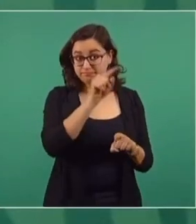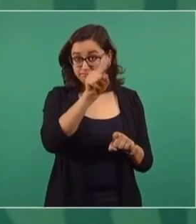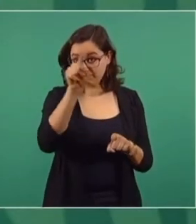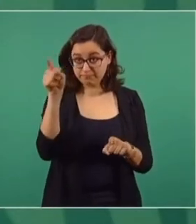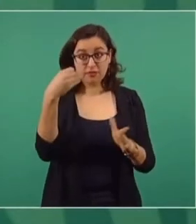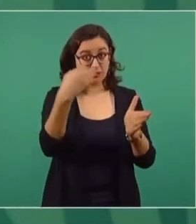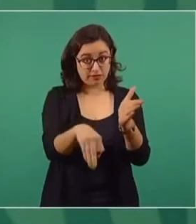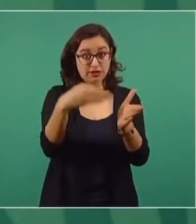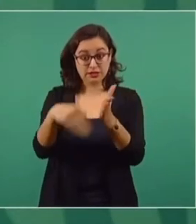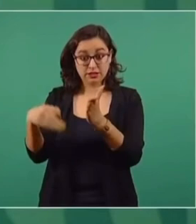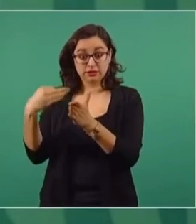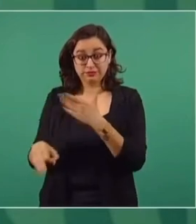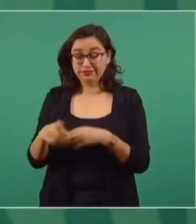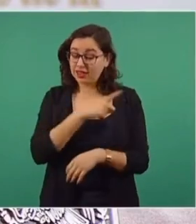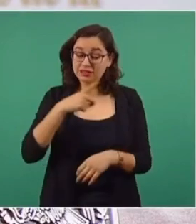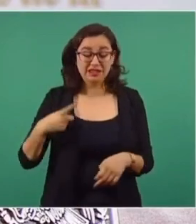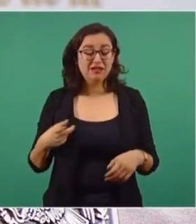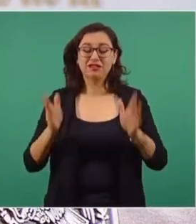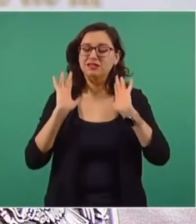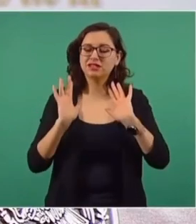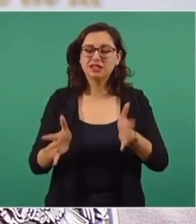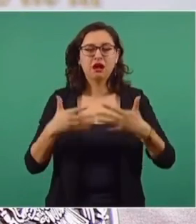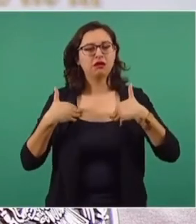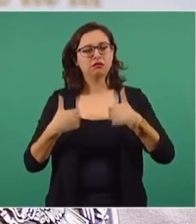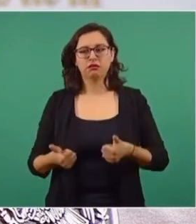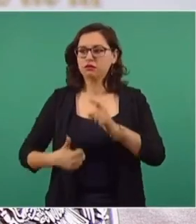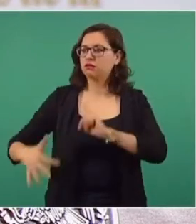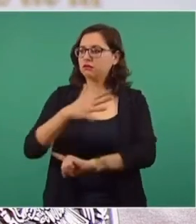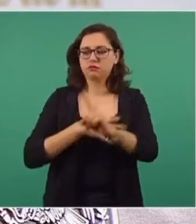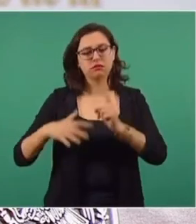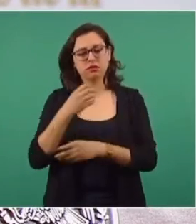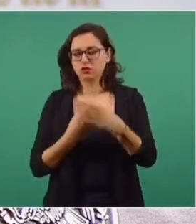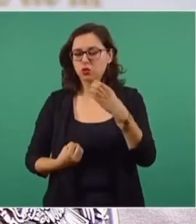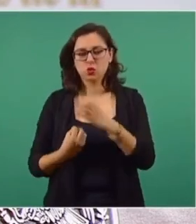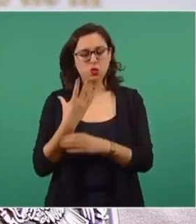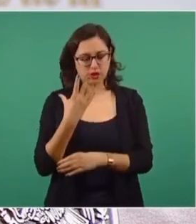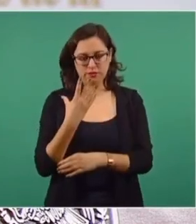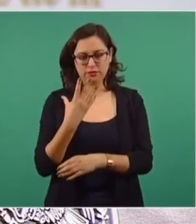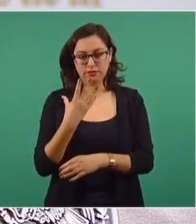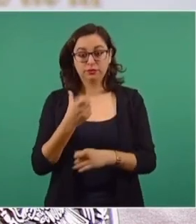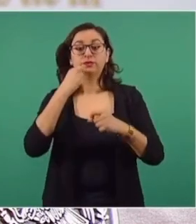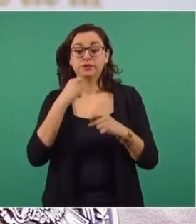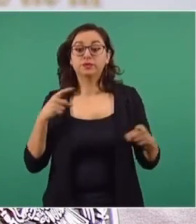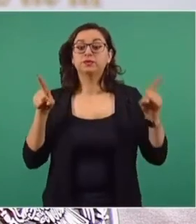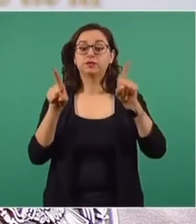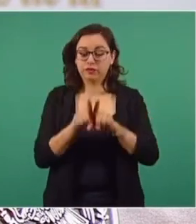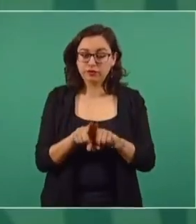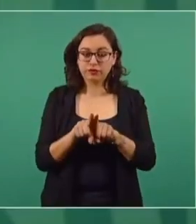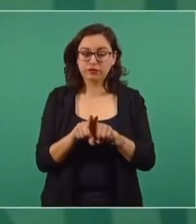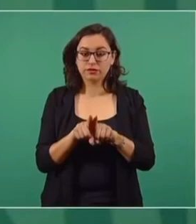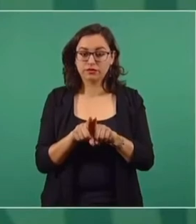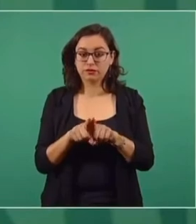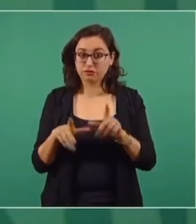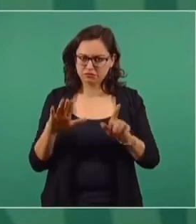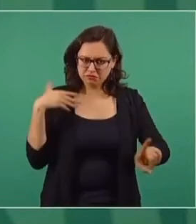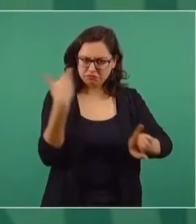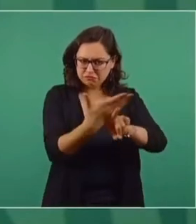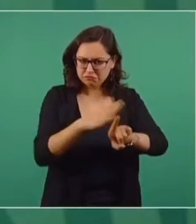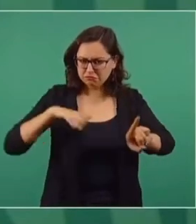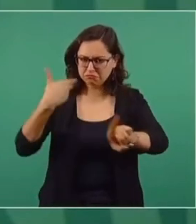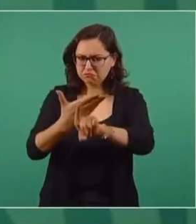que hay una nueva realidad y también que no hay persecución